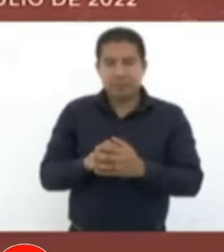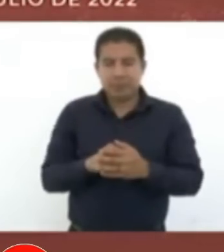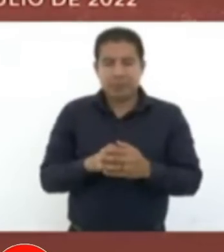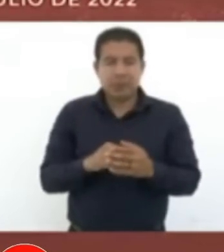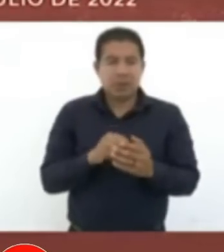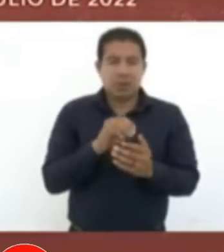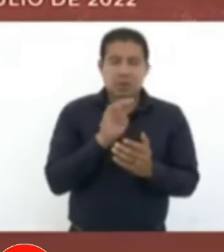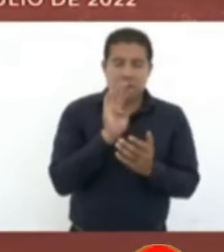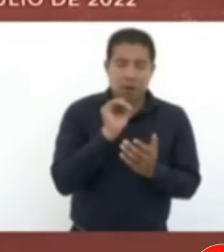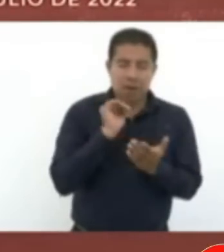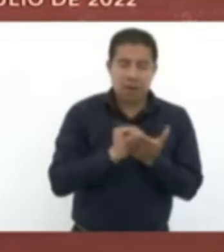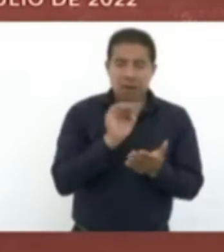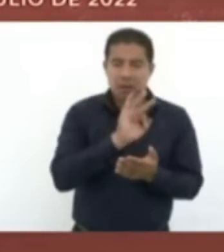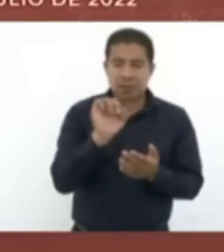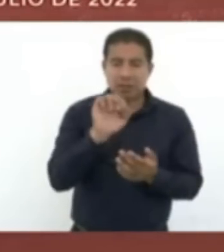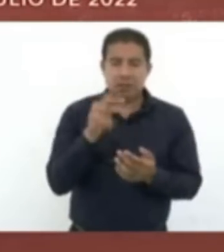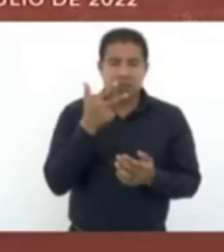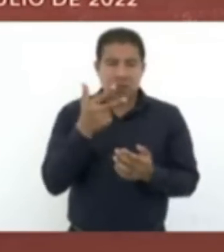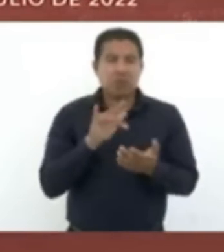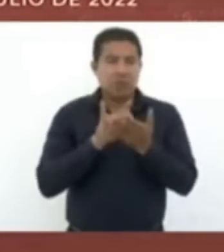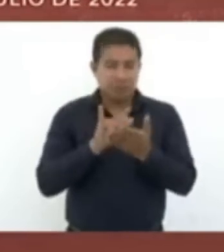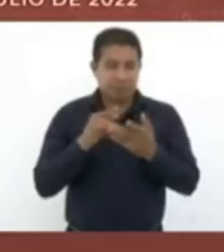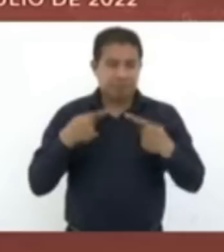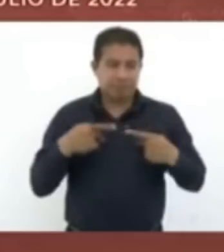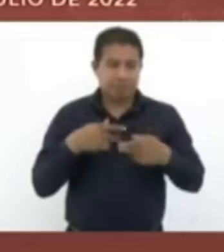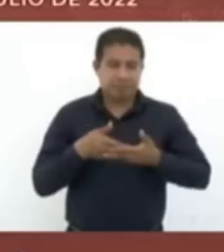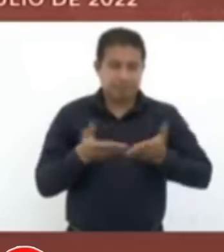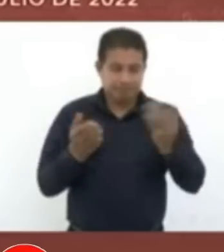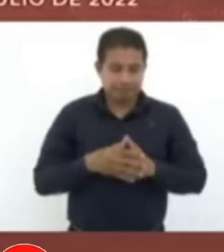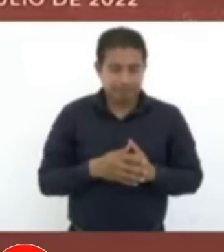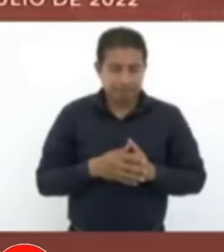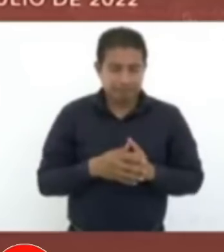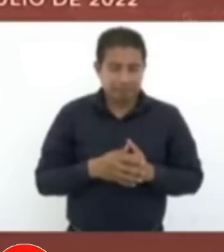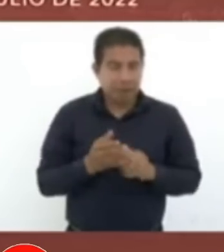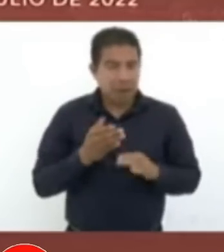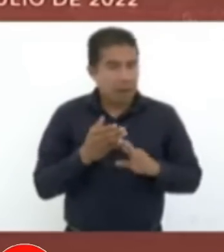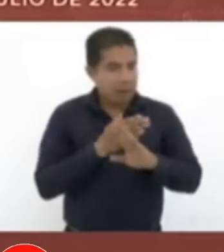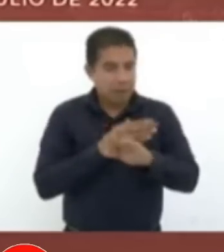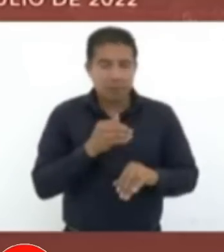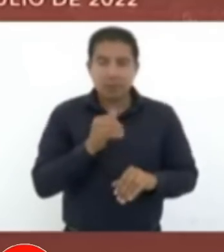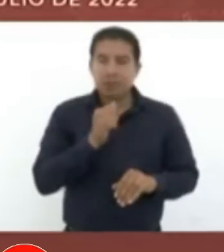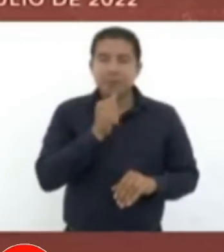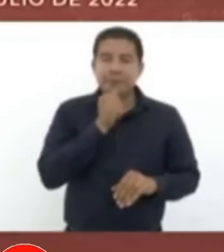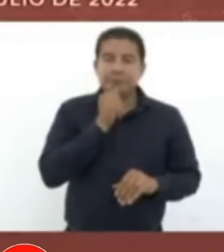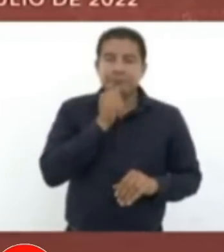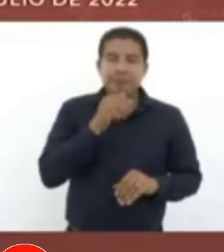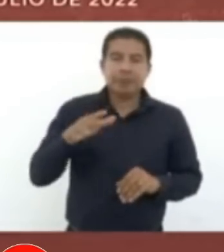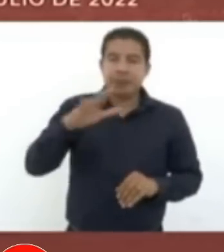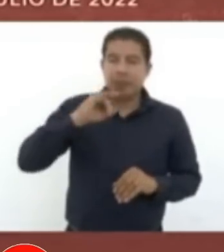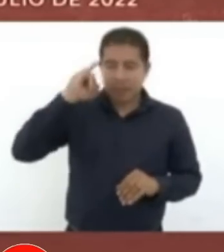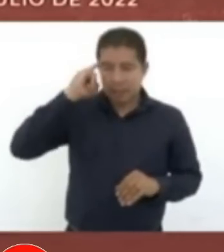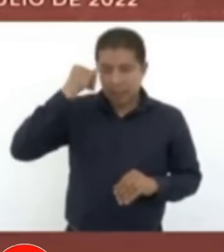9.308, además, antes no se tomaba en cuenta en el procampo a las comunidades